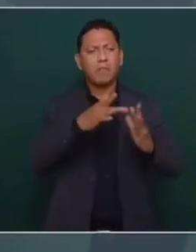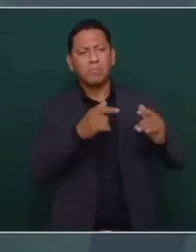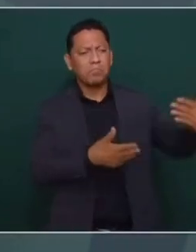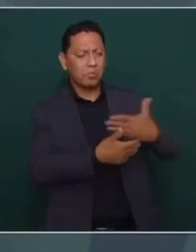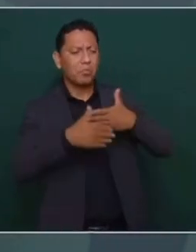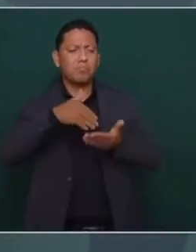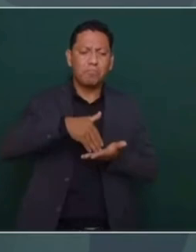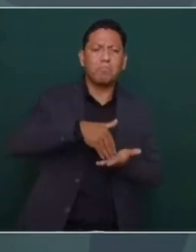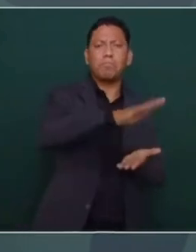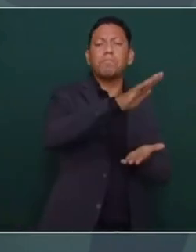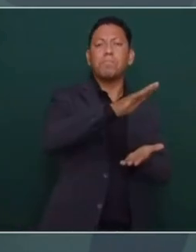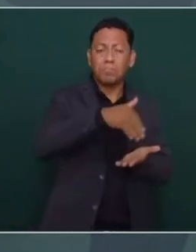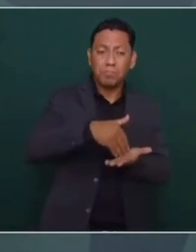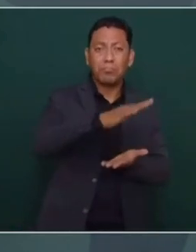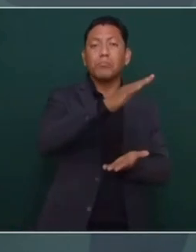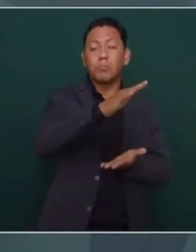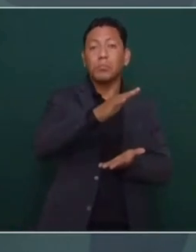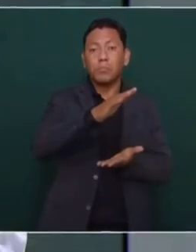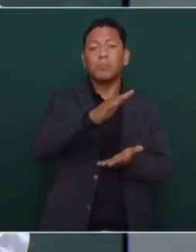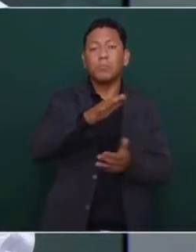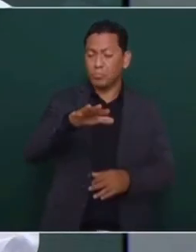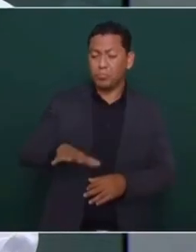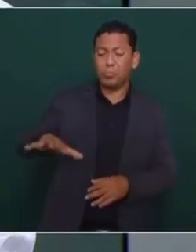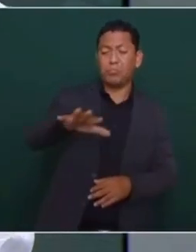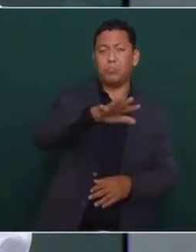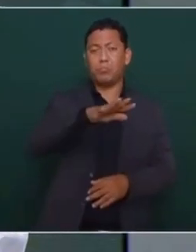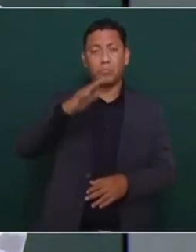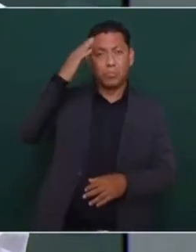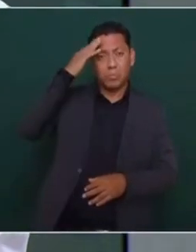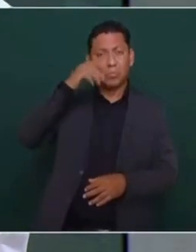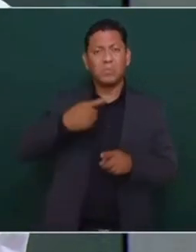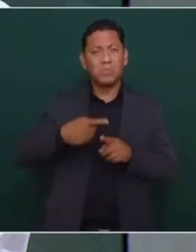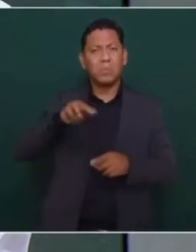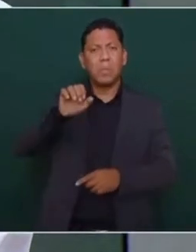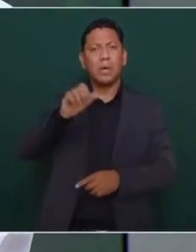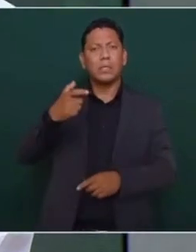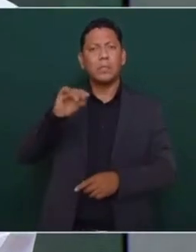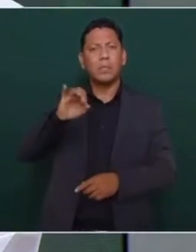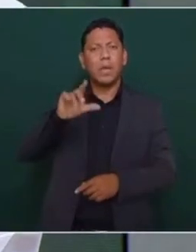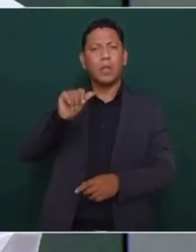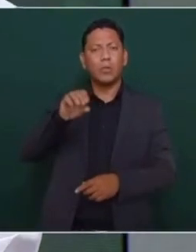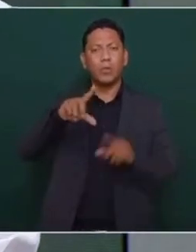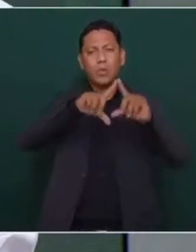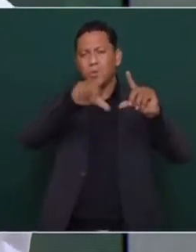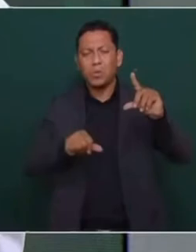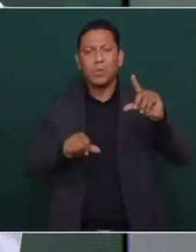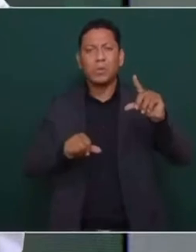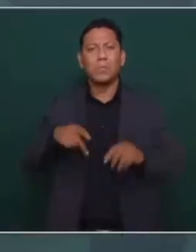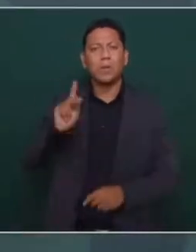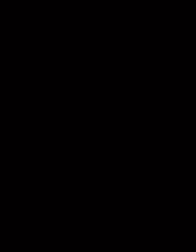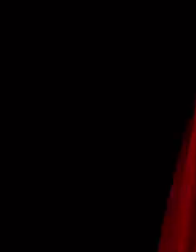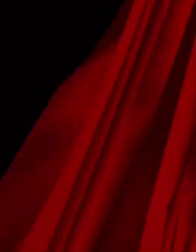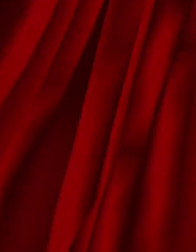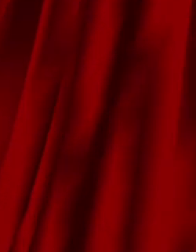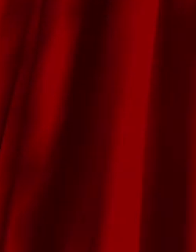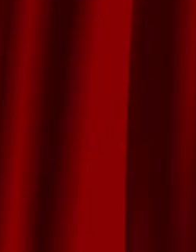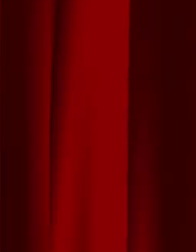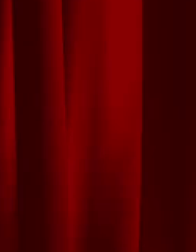franceses. Y dominaba Maximiliano en todo el país, menos en Tabasco.